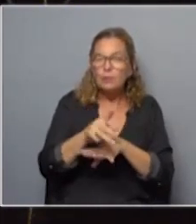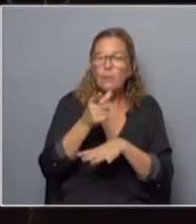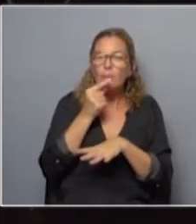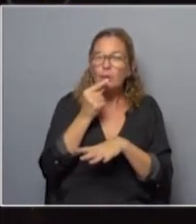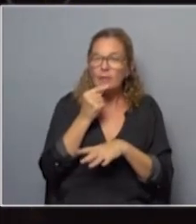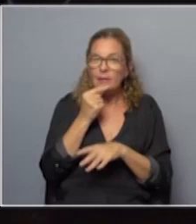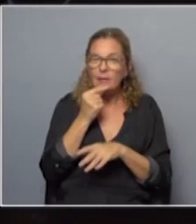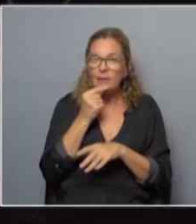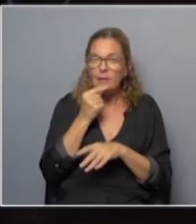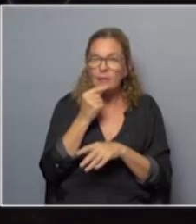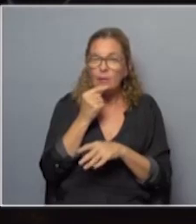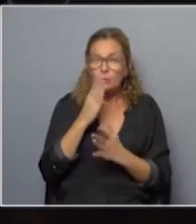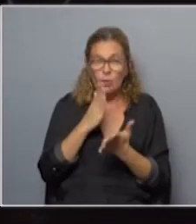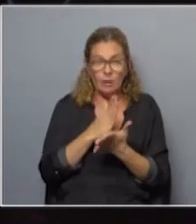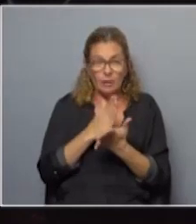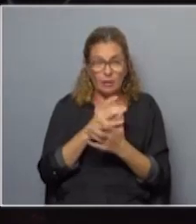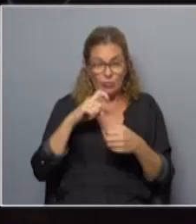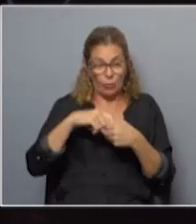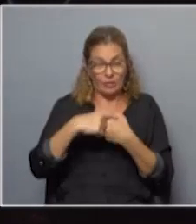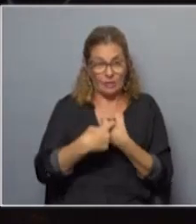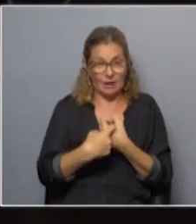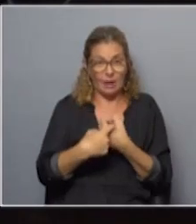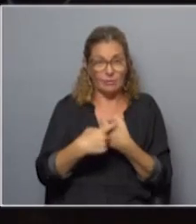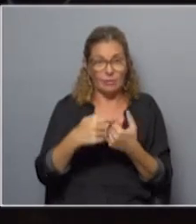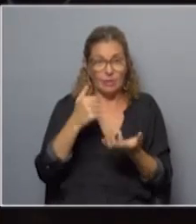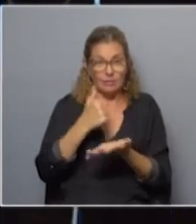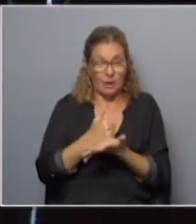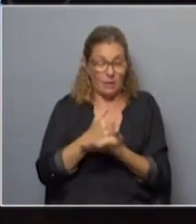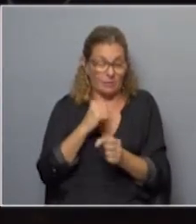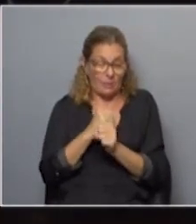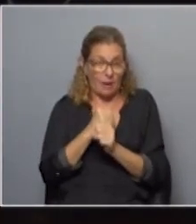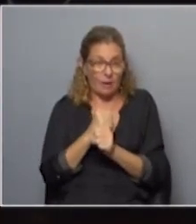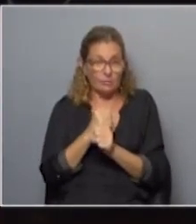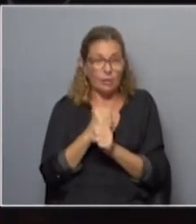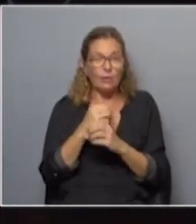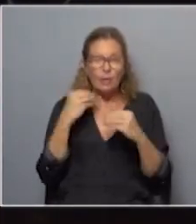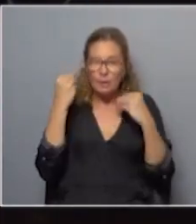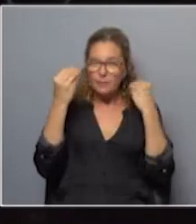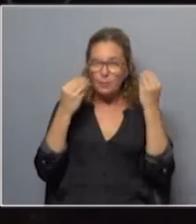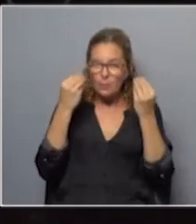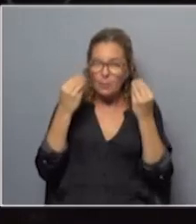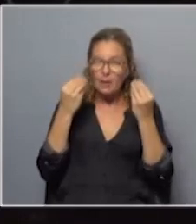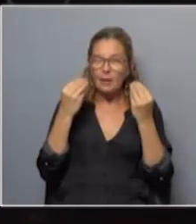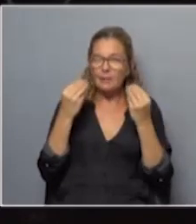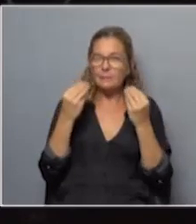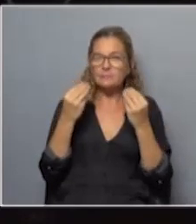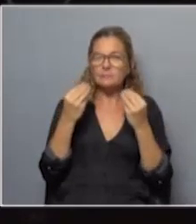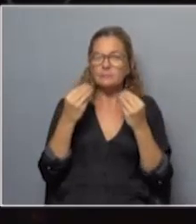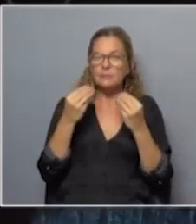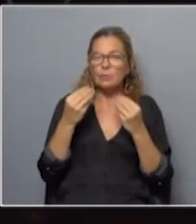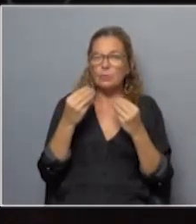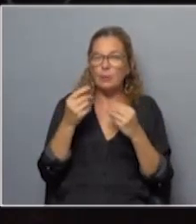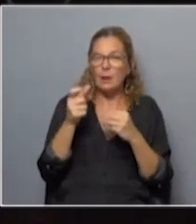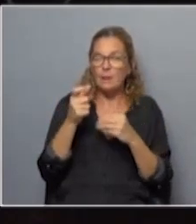policías con todo el derecho era un sindicato estaban haciendo su trabajo lo que preocupa es cuando un